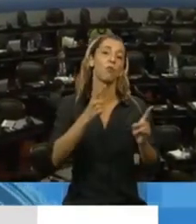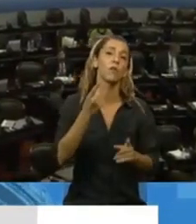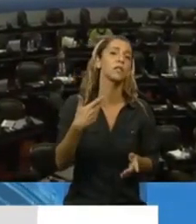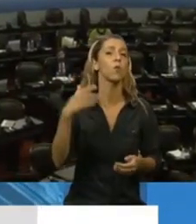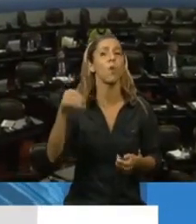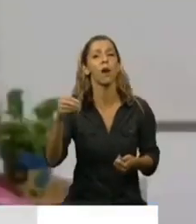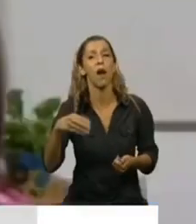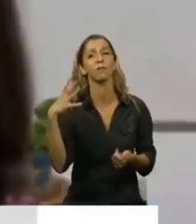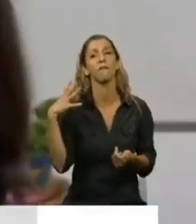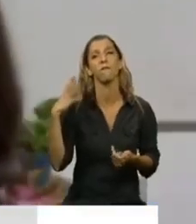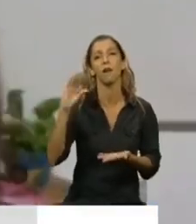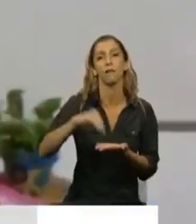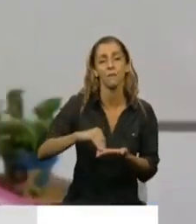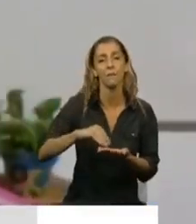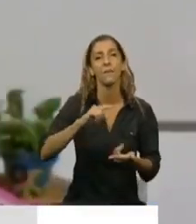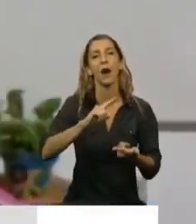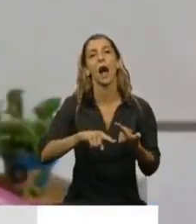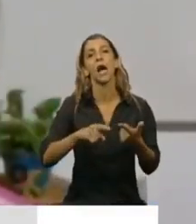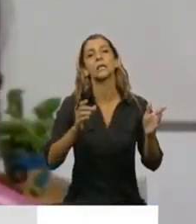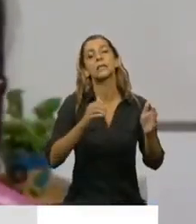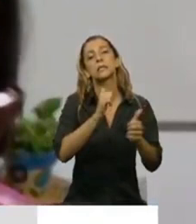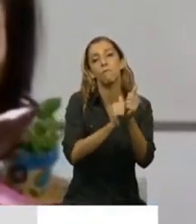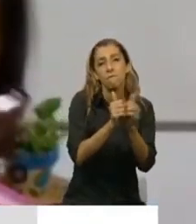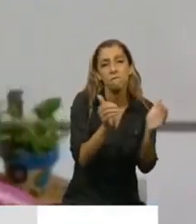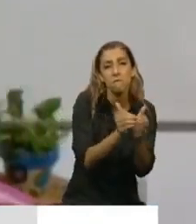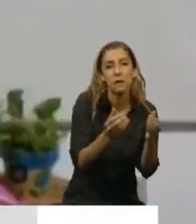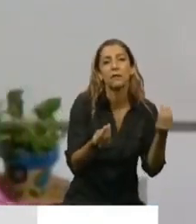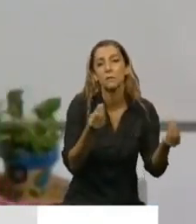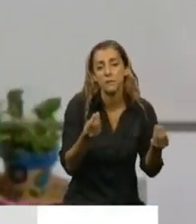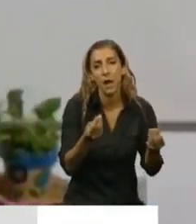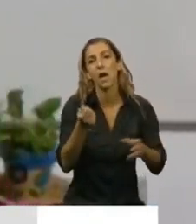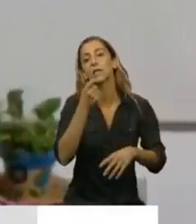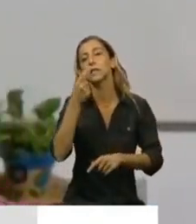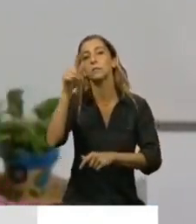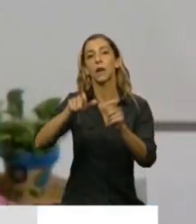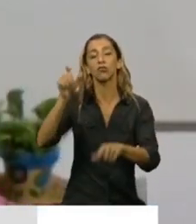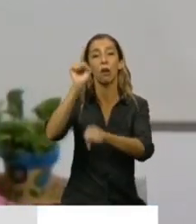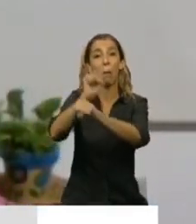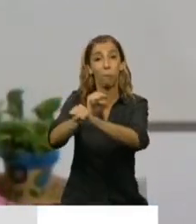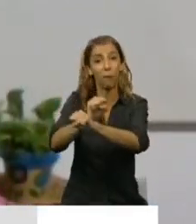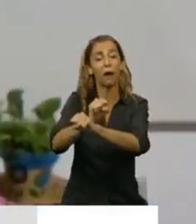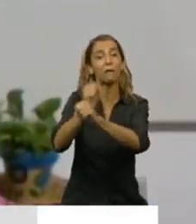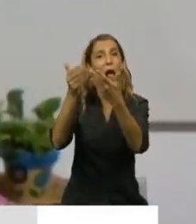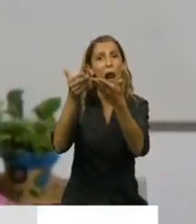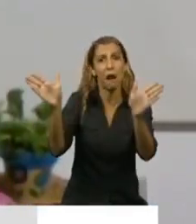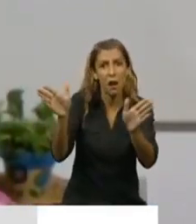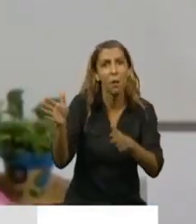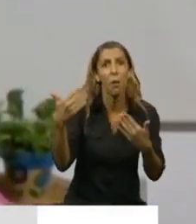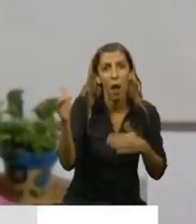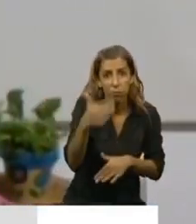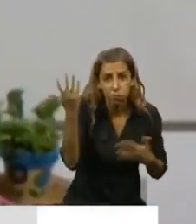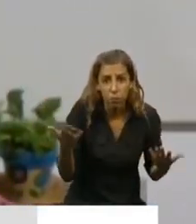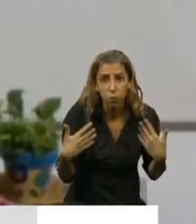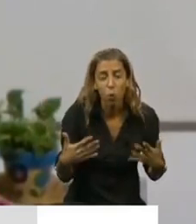pymes, que si se liberaban presos o no se liberaban presos, y yo, igual que el diputado